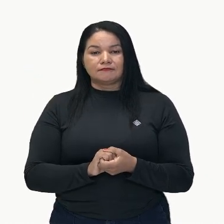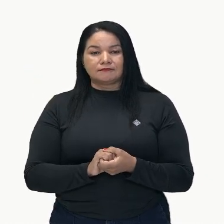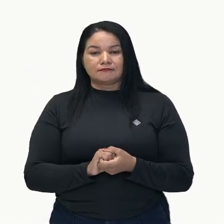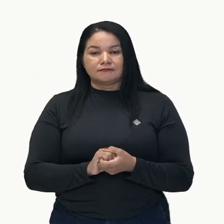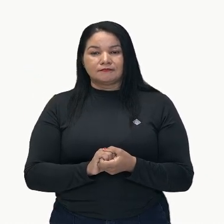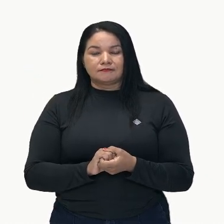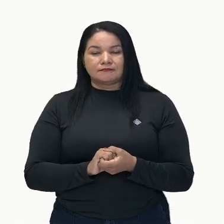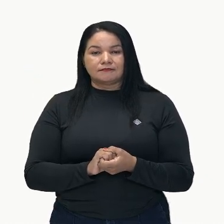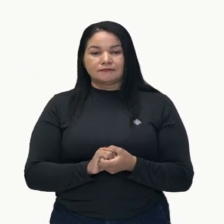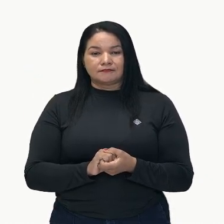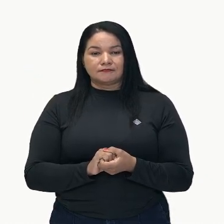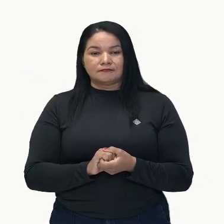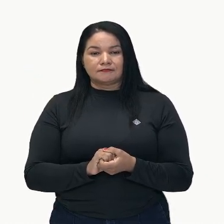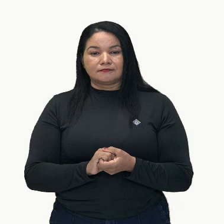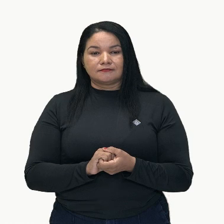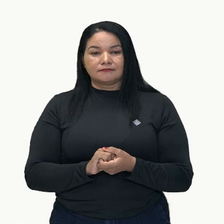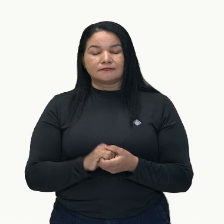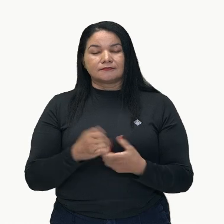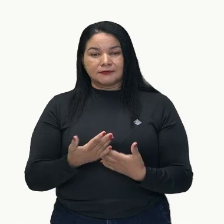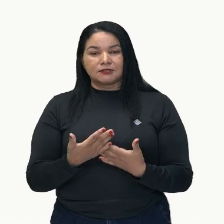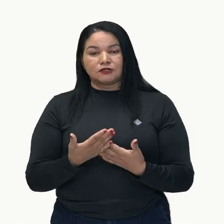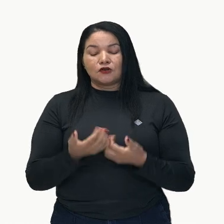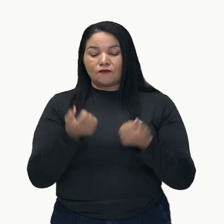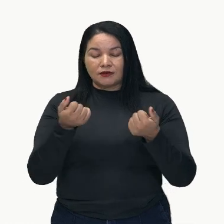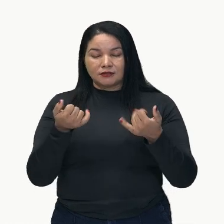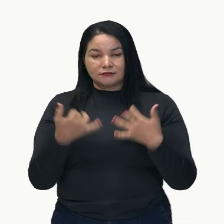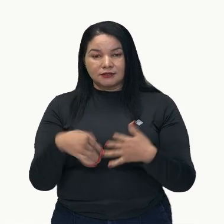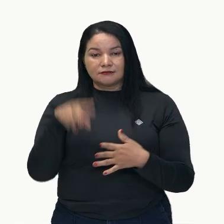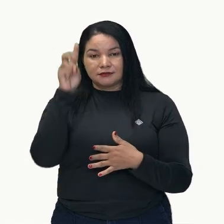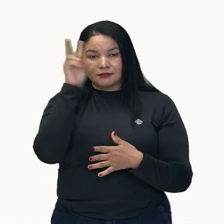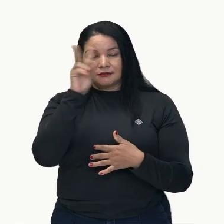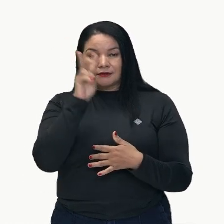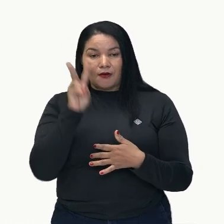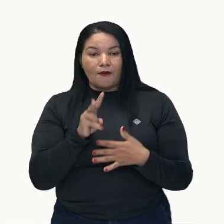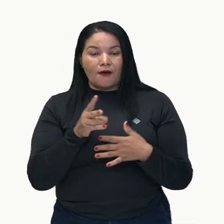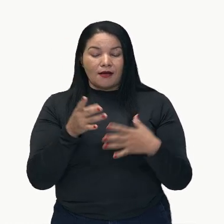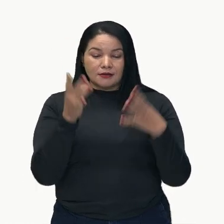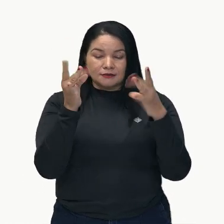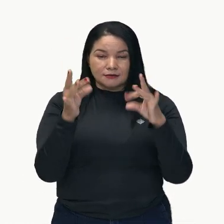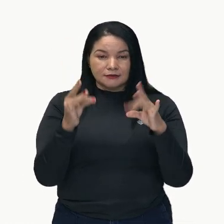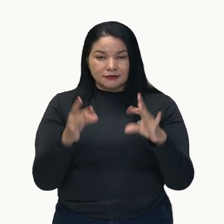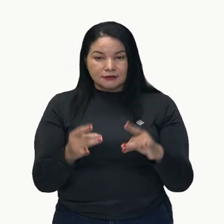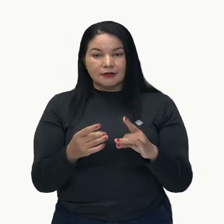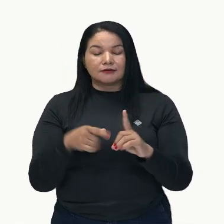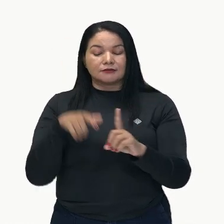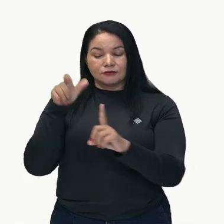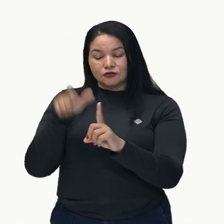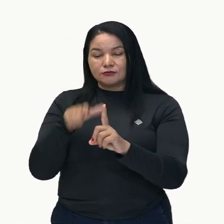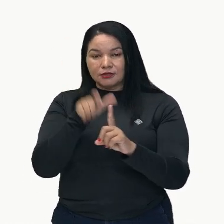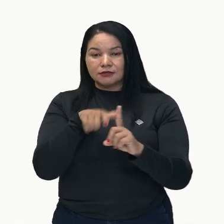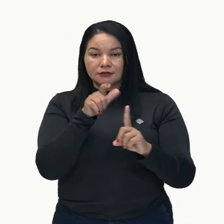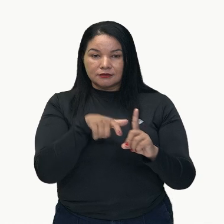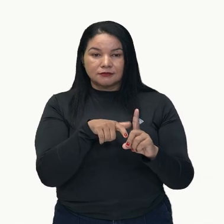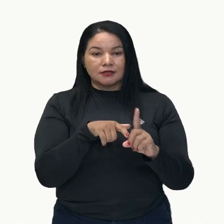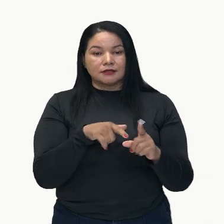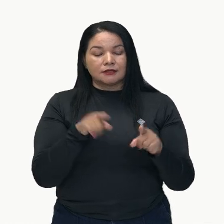detalles de la historia, de los personajes y de los